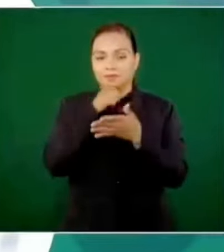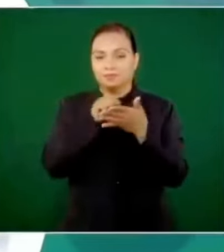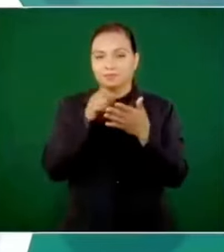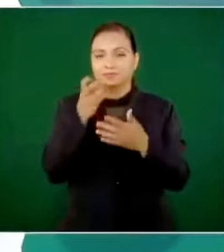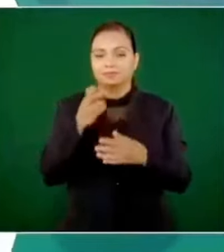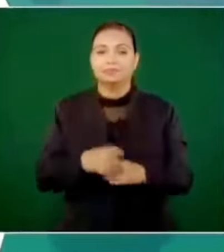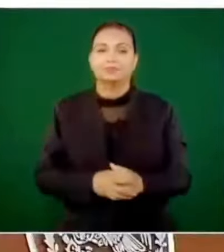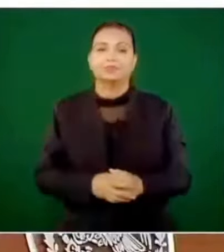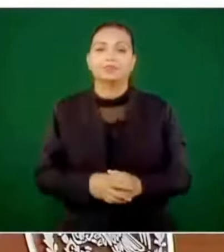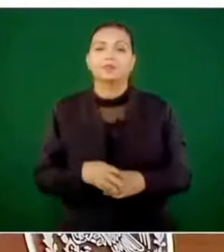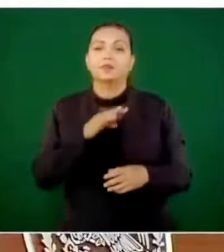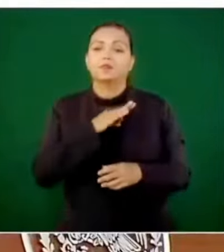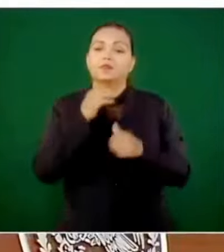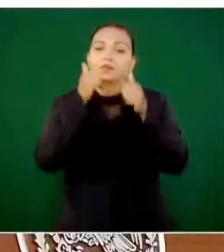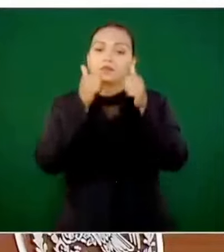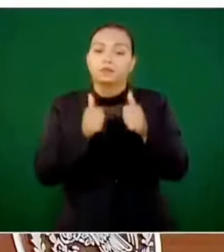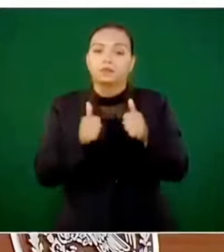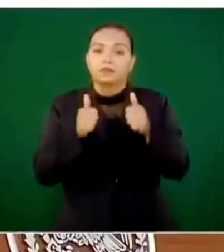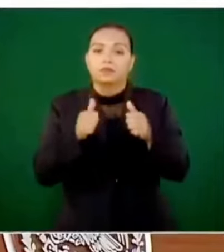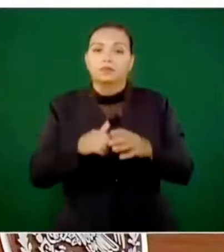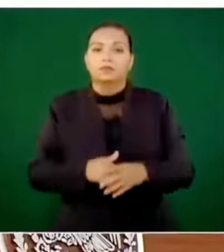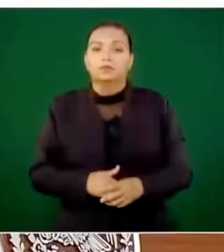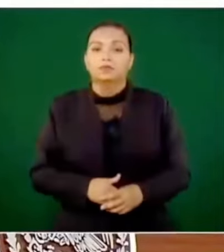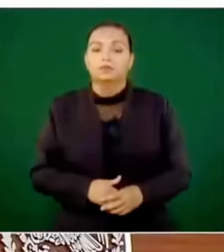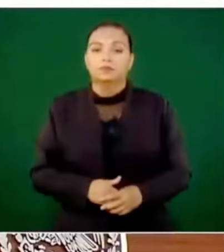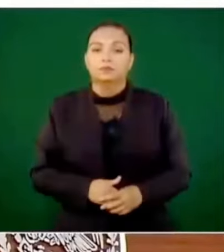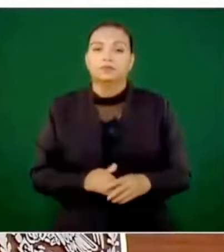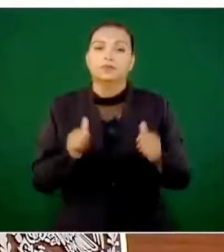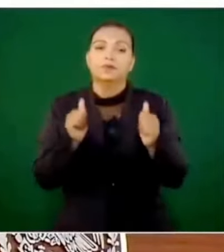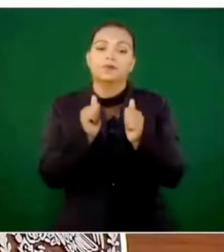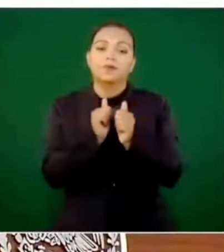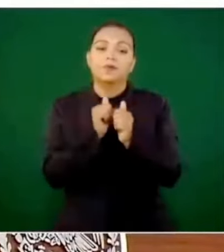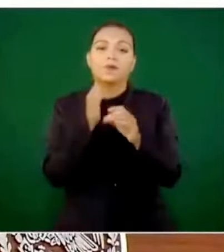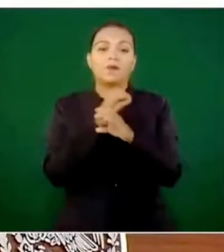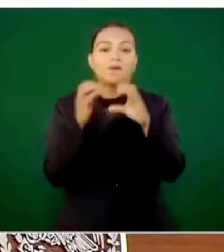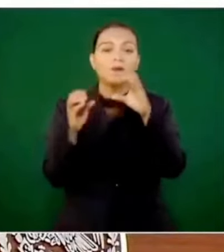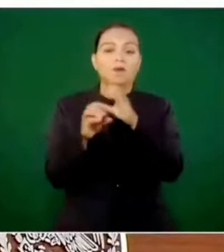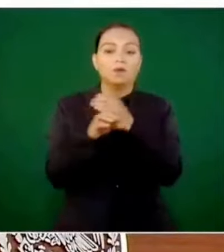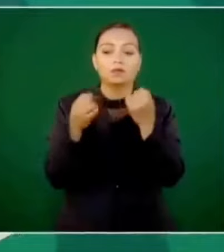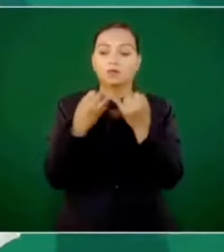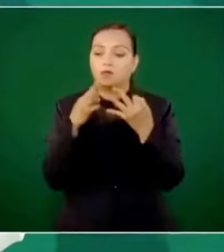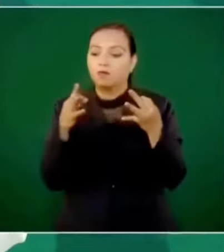de quedarse con los bienes o tierras